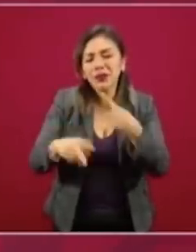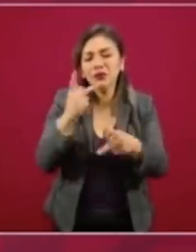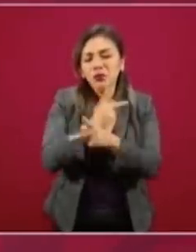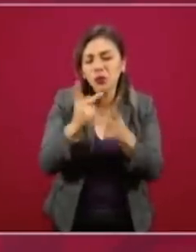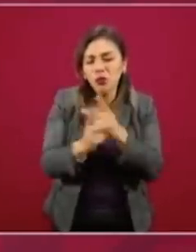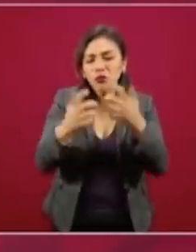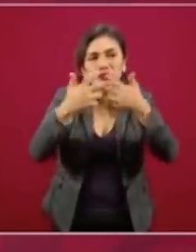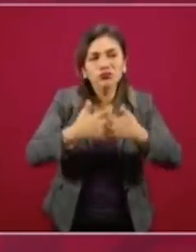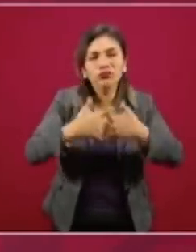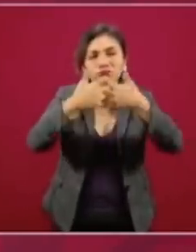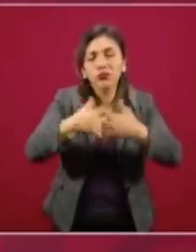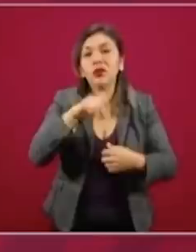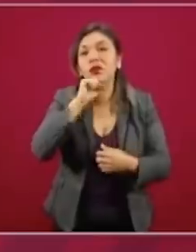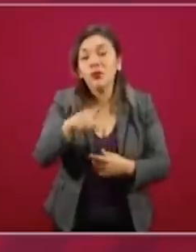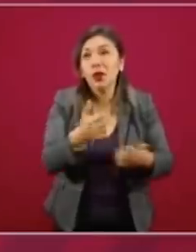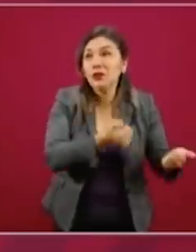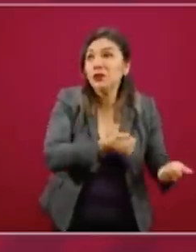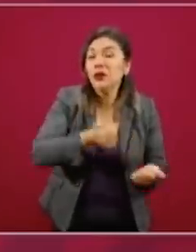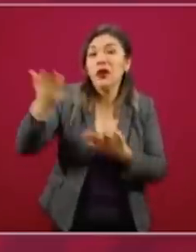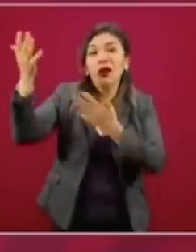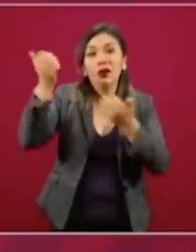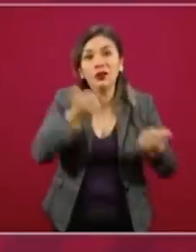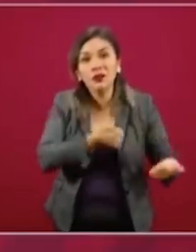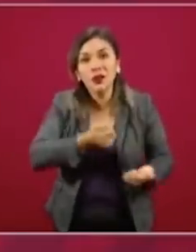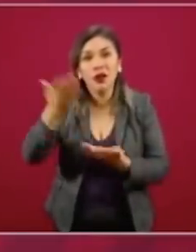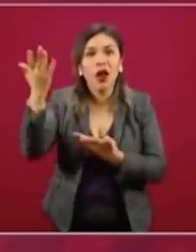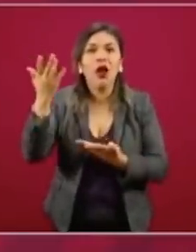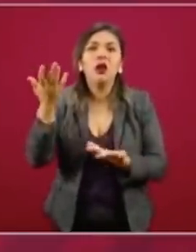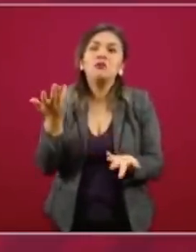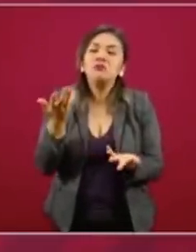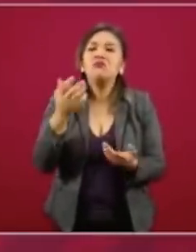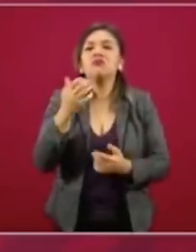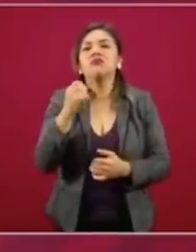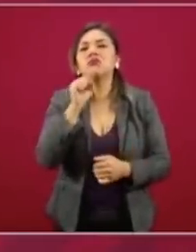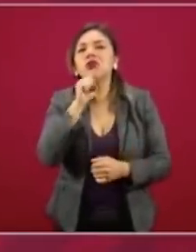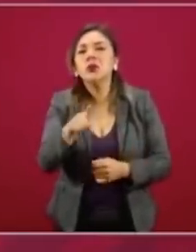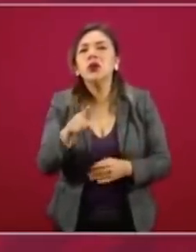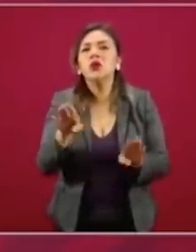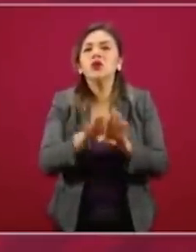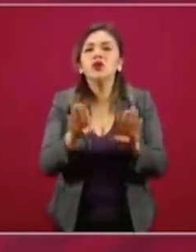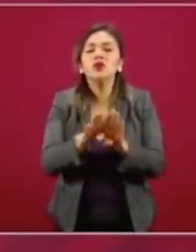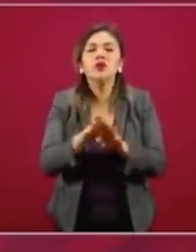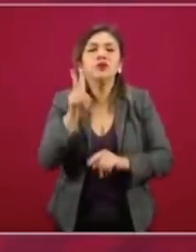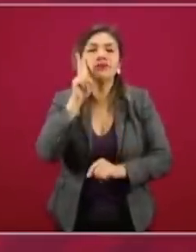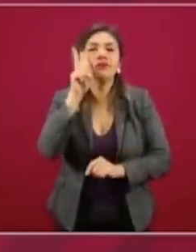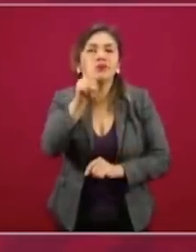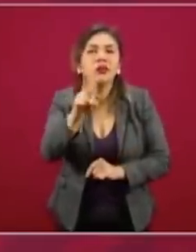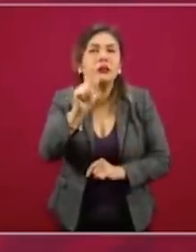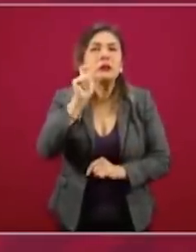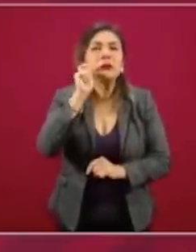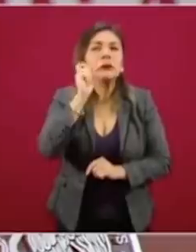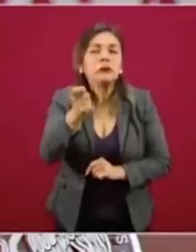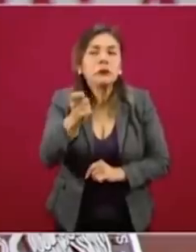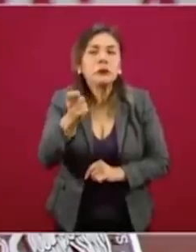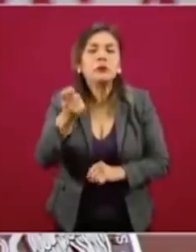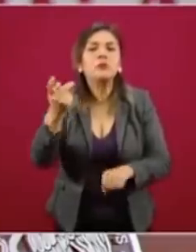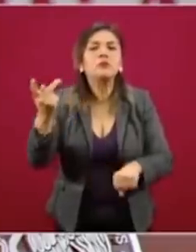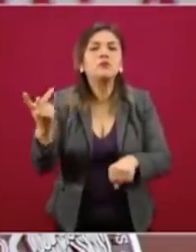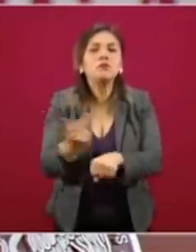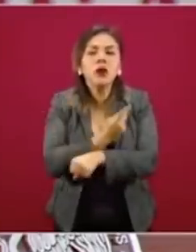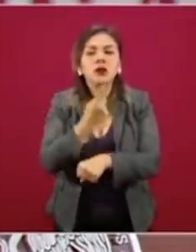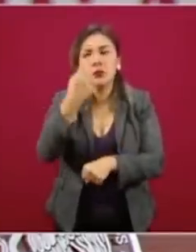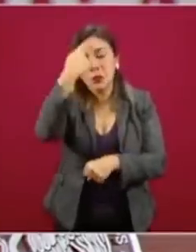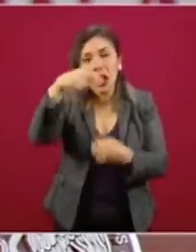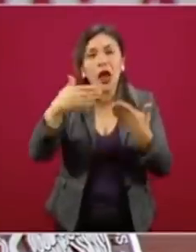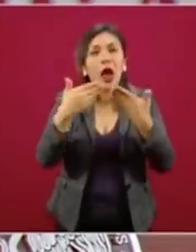exportar, inclusive vislumbrar lo que va a hacer la